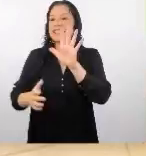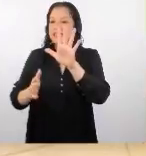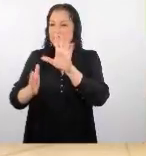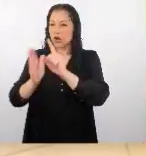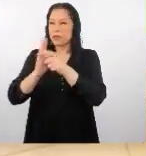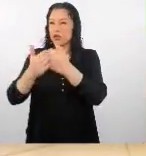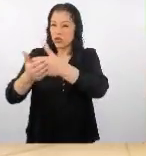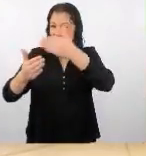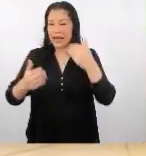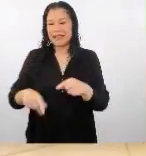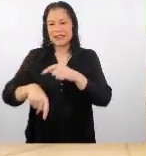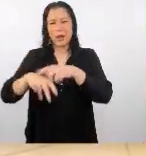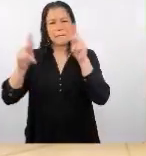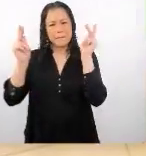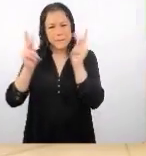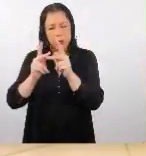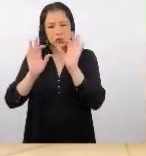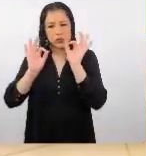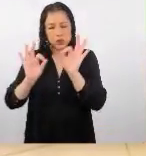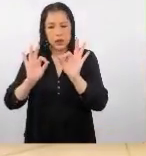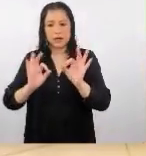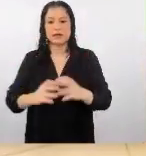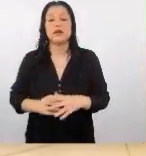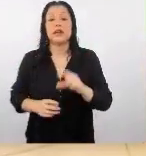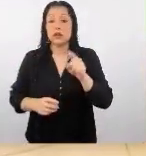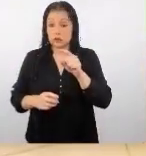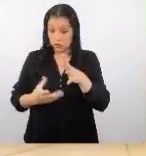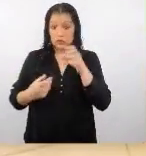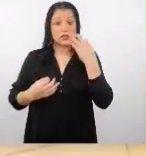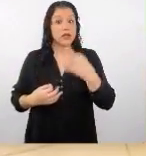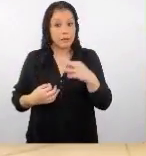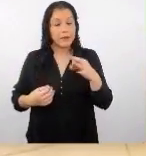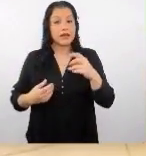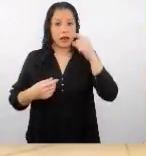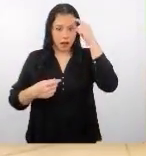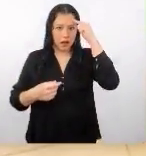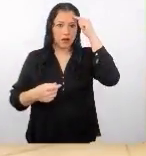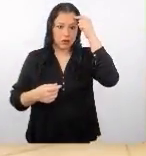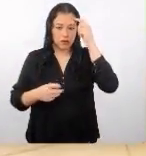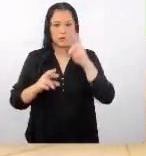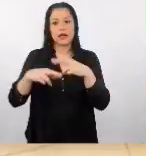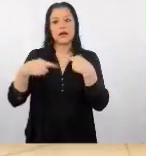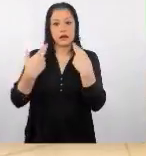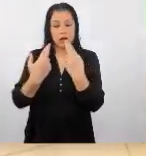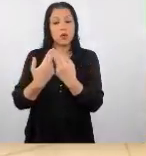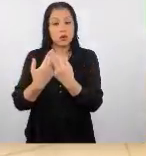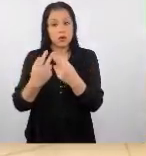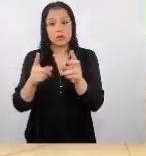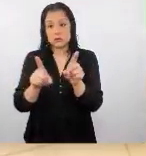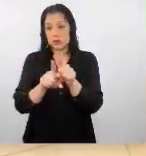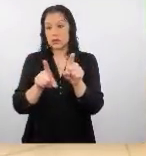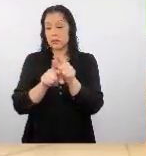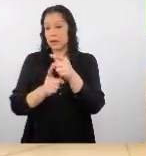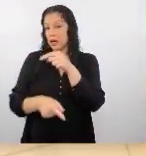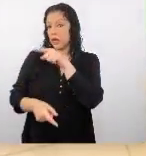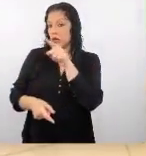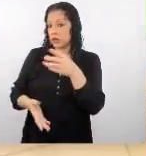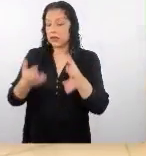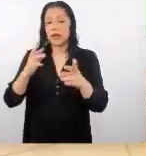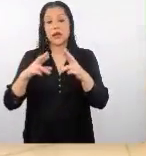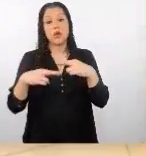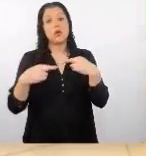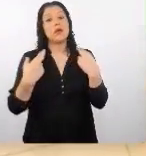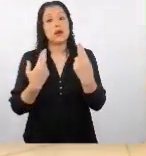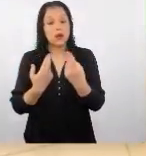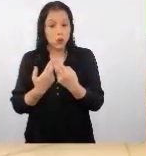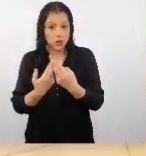de muy puntuales entonces hay que hay que ver eso siempre cuando se tengan reuniones o incluso si ustedes están en una reunión